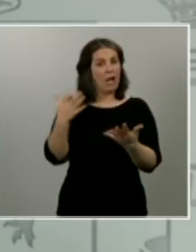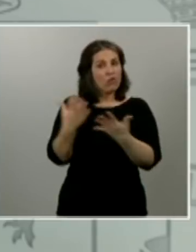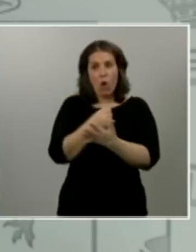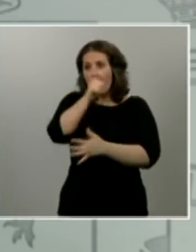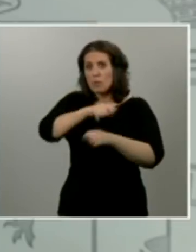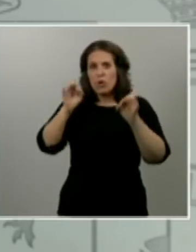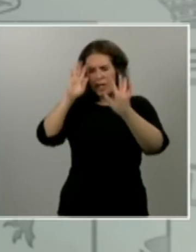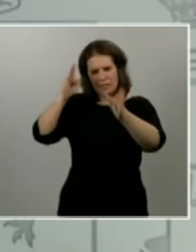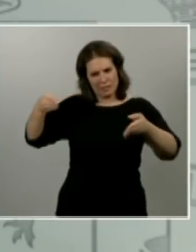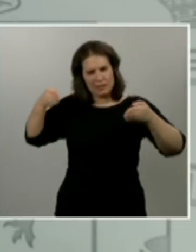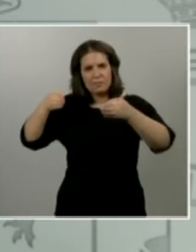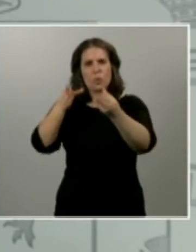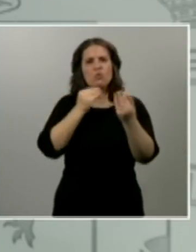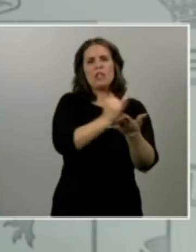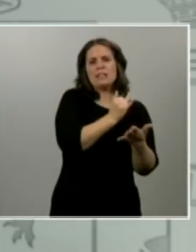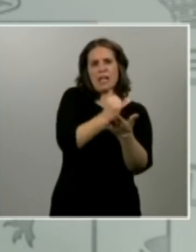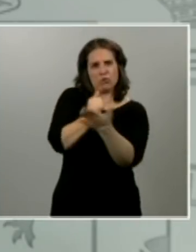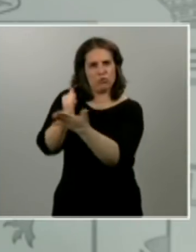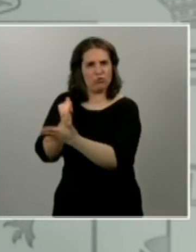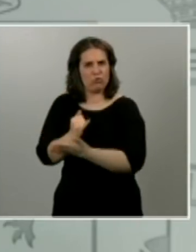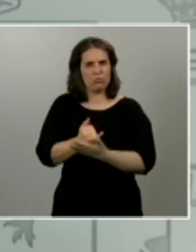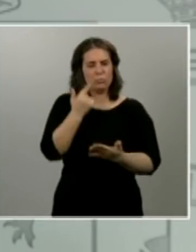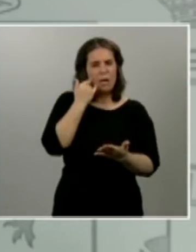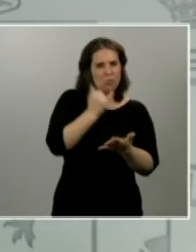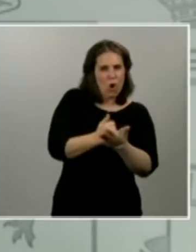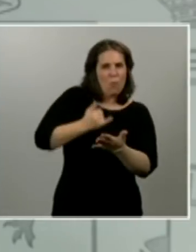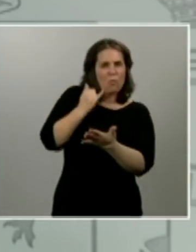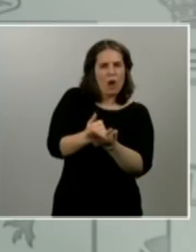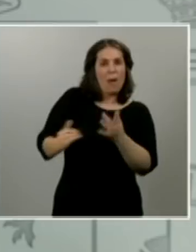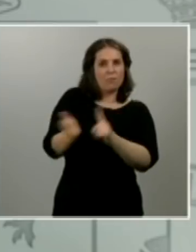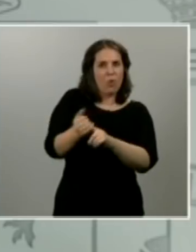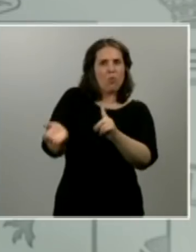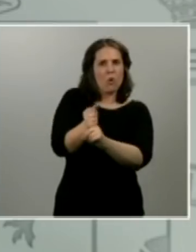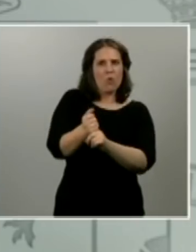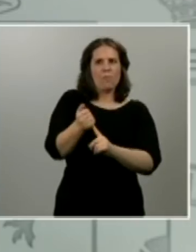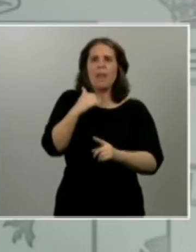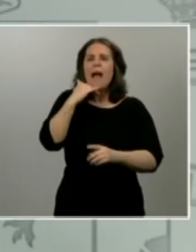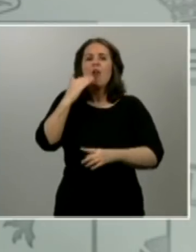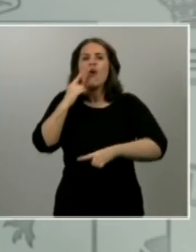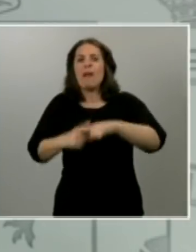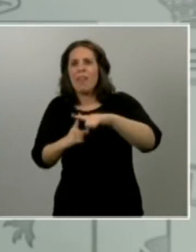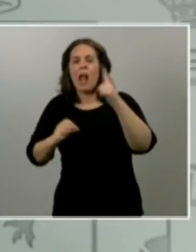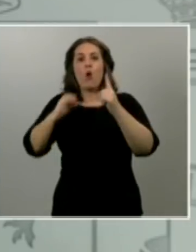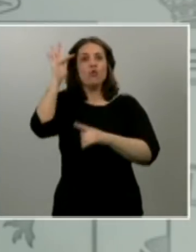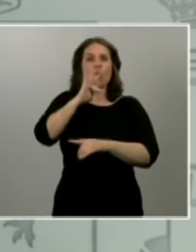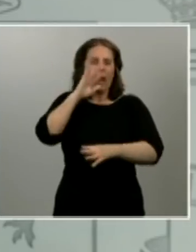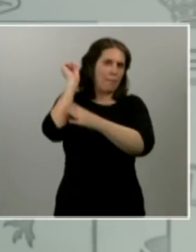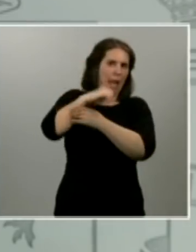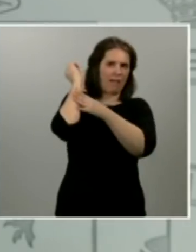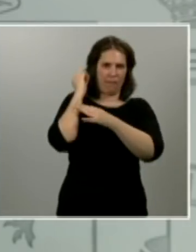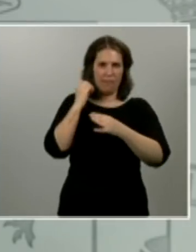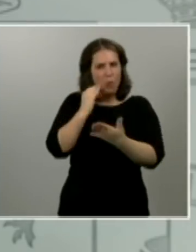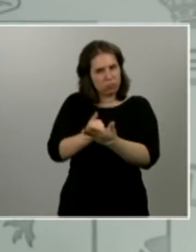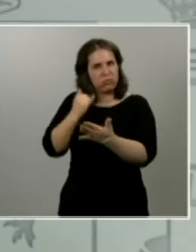muchísimos ensayos para ver si podemos encontrar estos remedios parciales o totales al COVID-19. Pero hasta ese momento